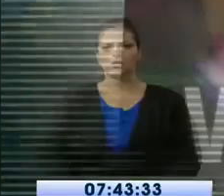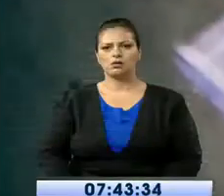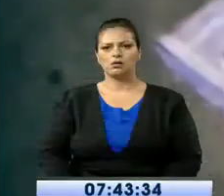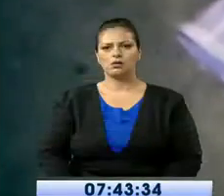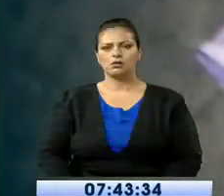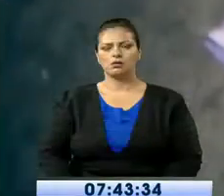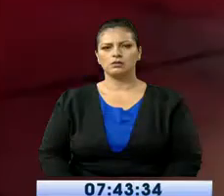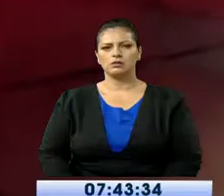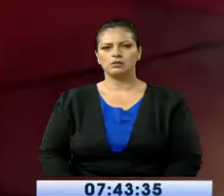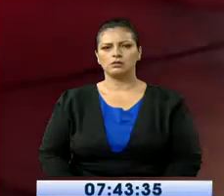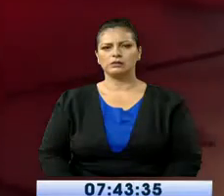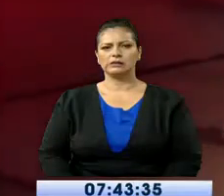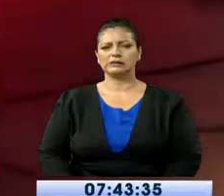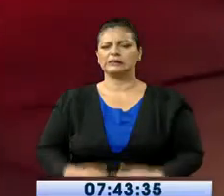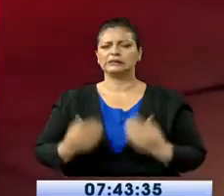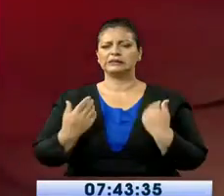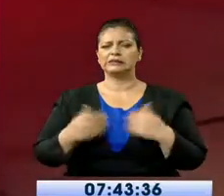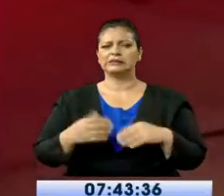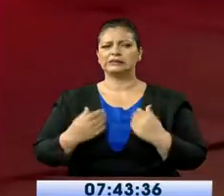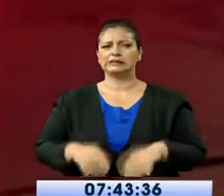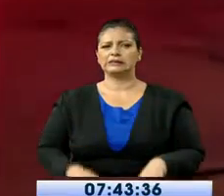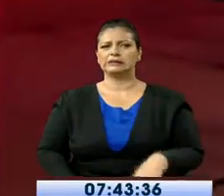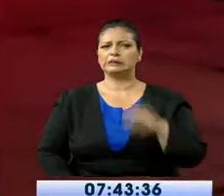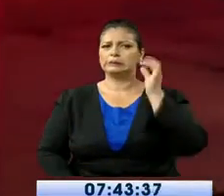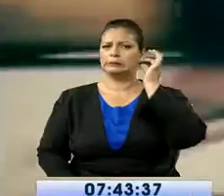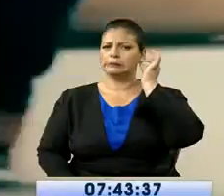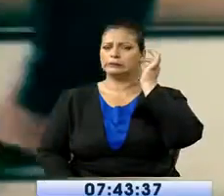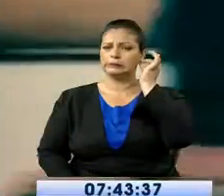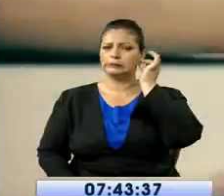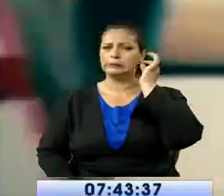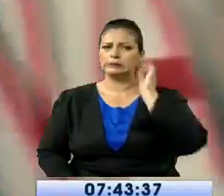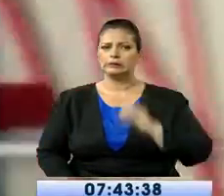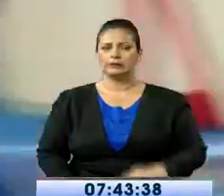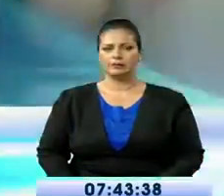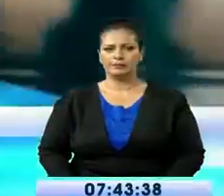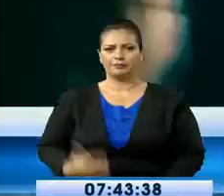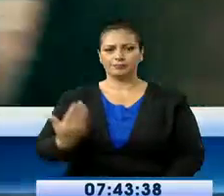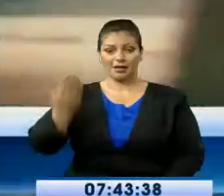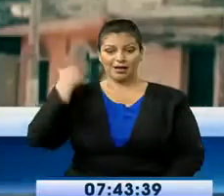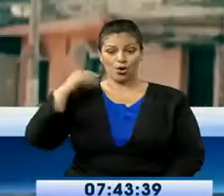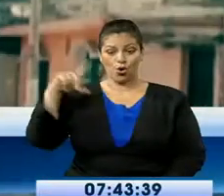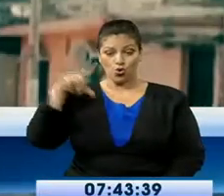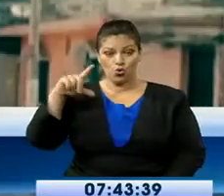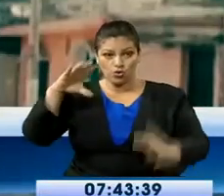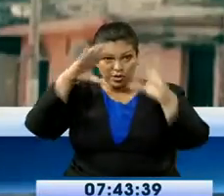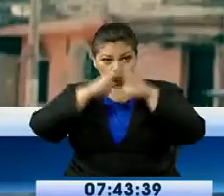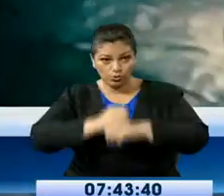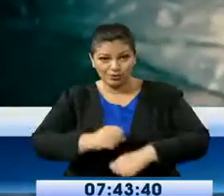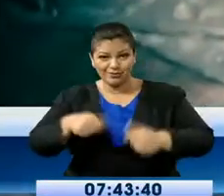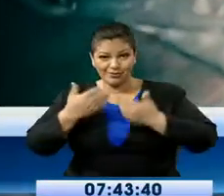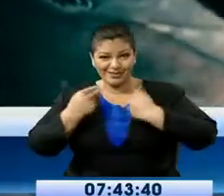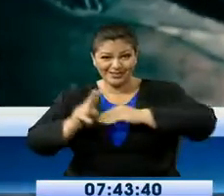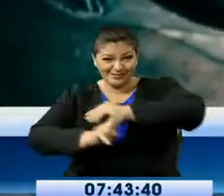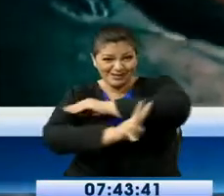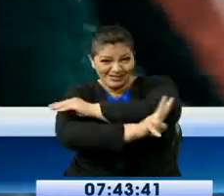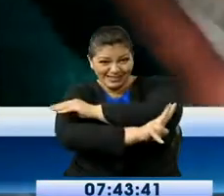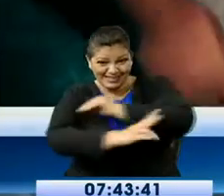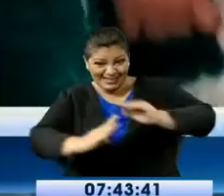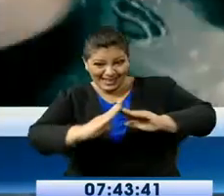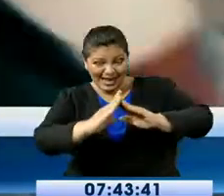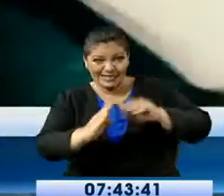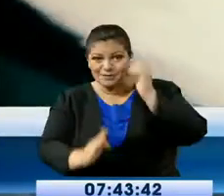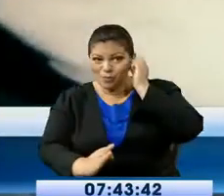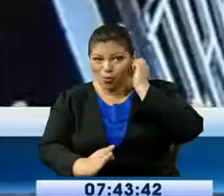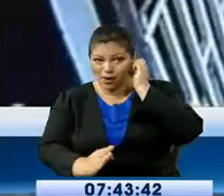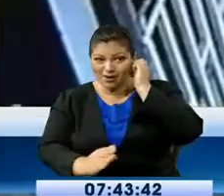La agresión a una mujer con ácido cometida la noche de lunes en la Ciudadela Los Vergeles III fue la última de varias